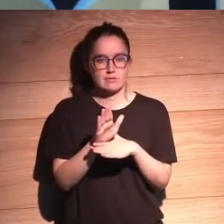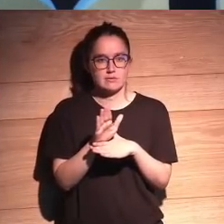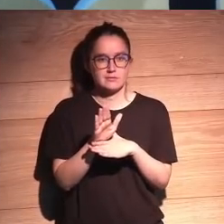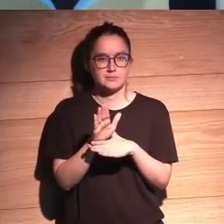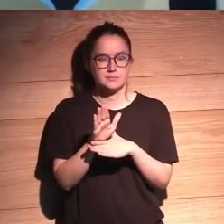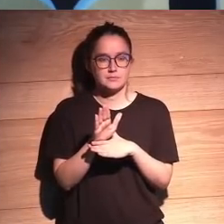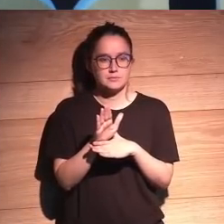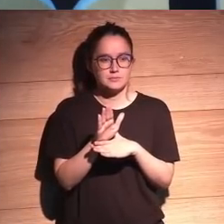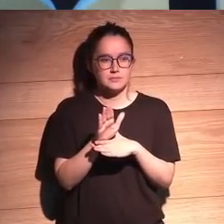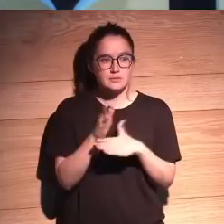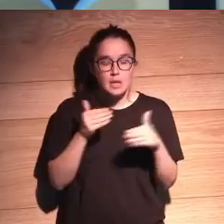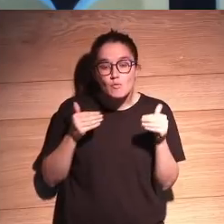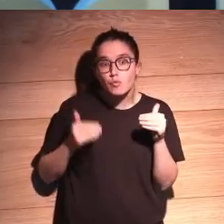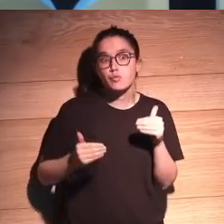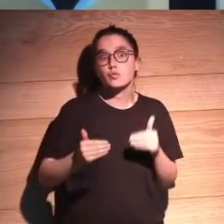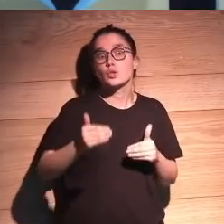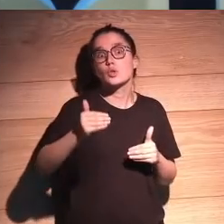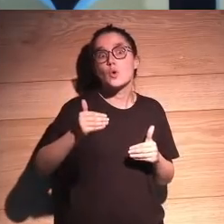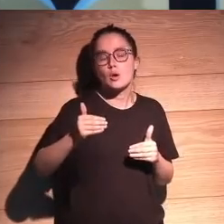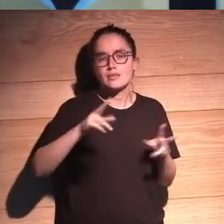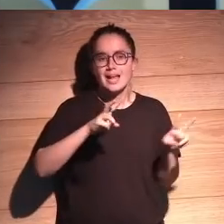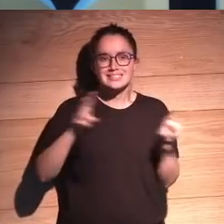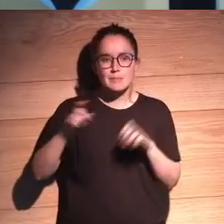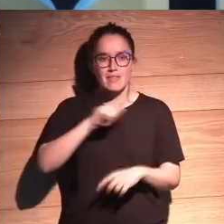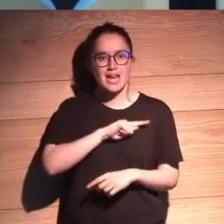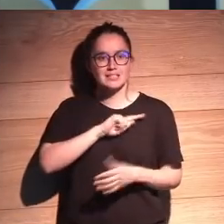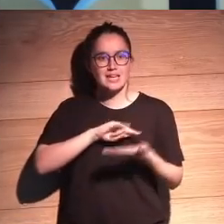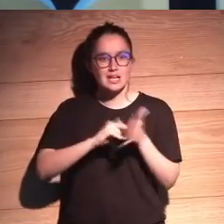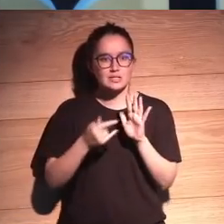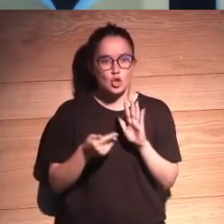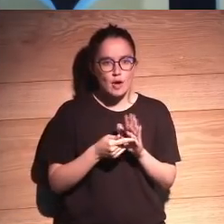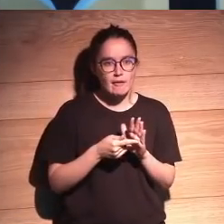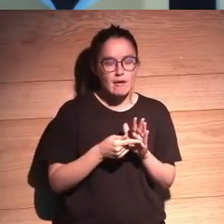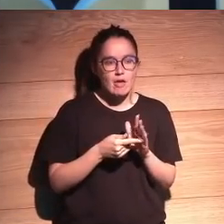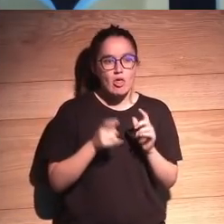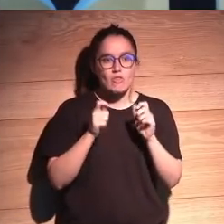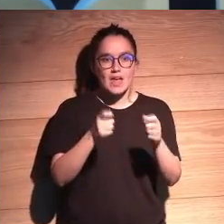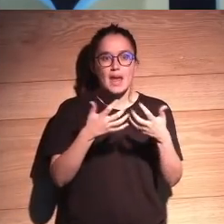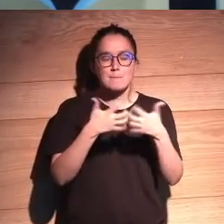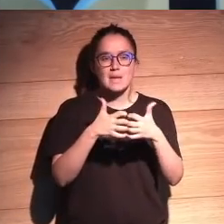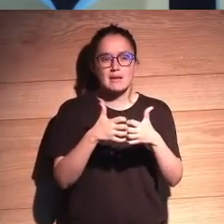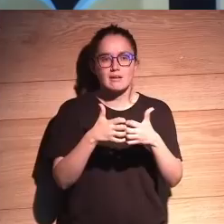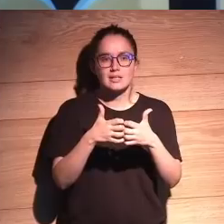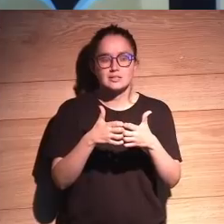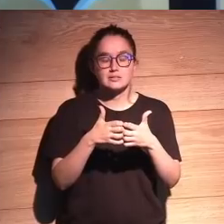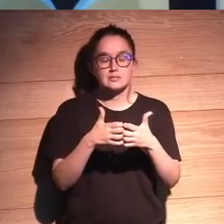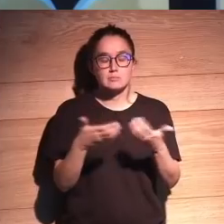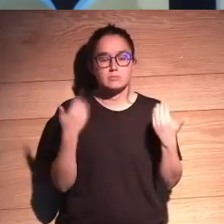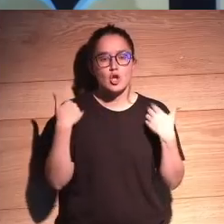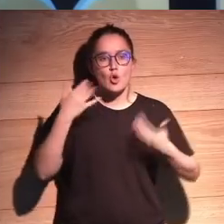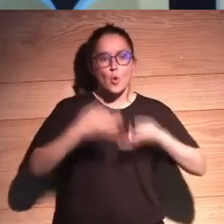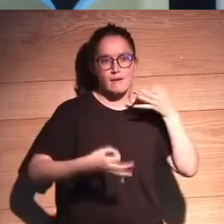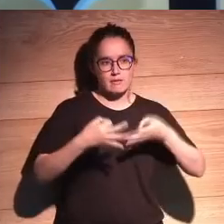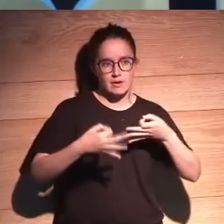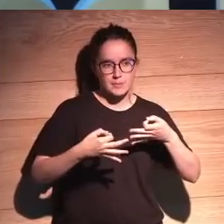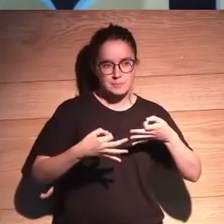un futurible sobre el tema de la ética de la tecnología es dotar a las máquinas de entidad jurídica. No sé